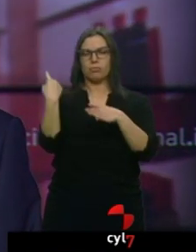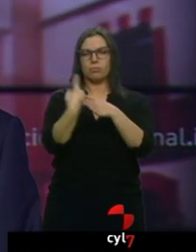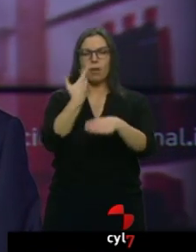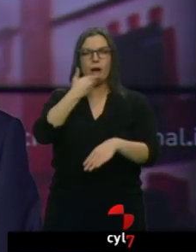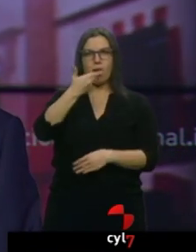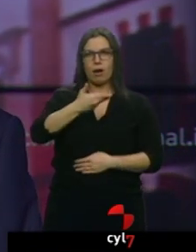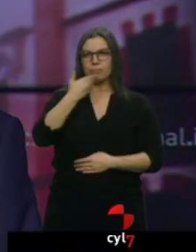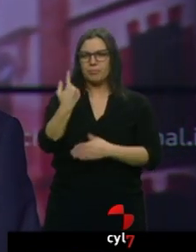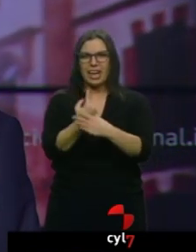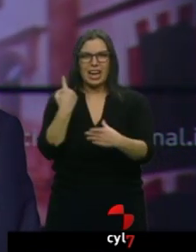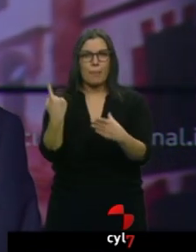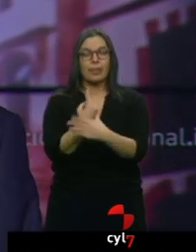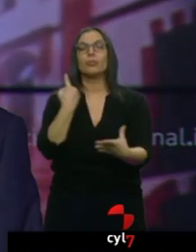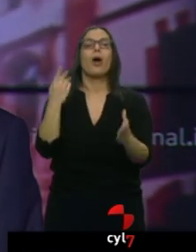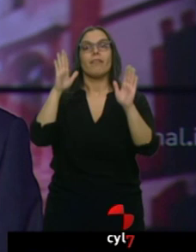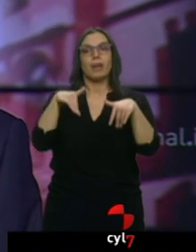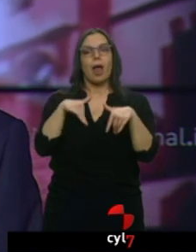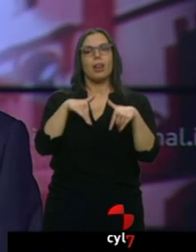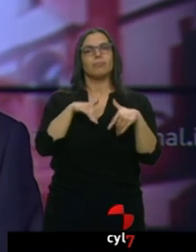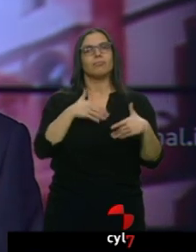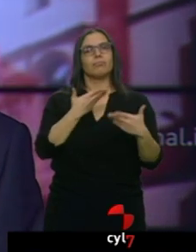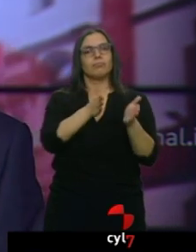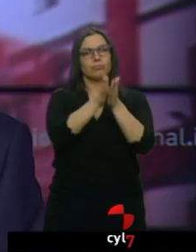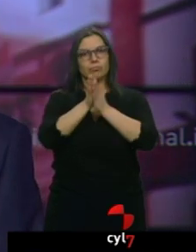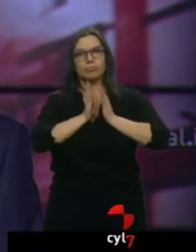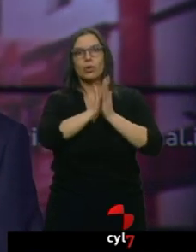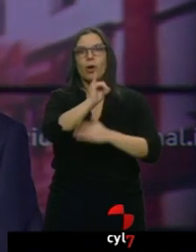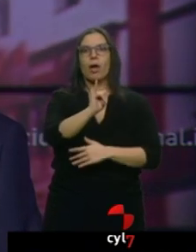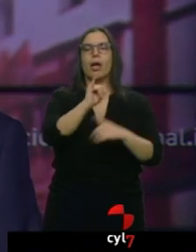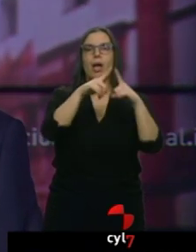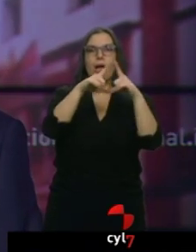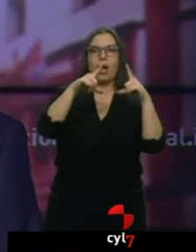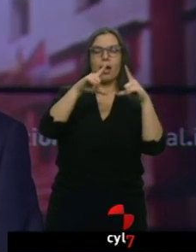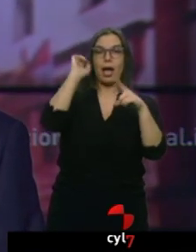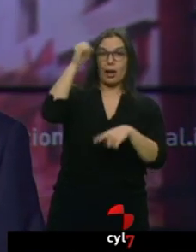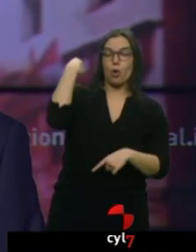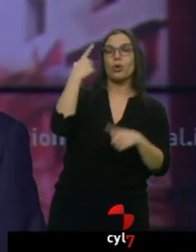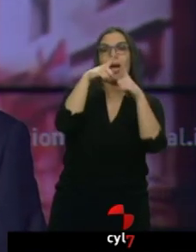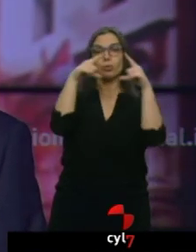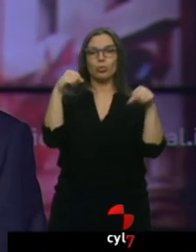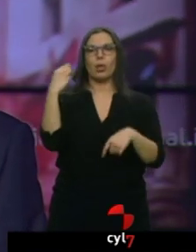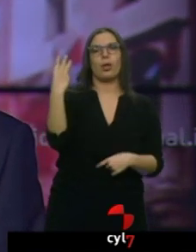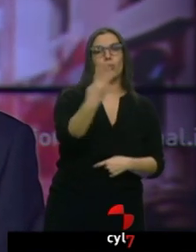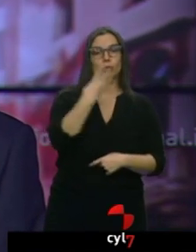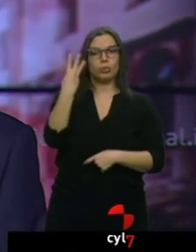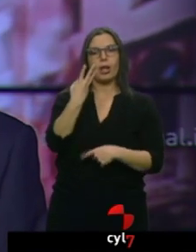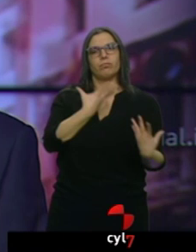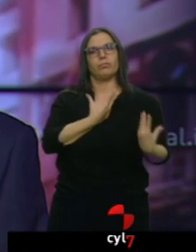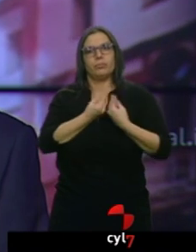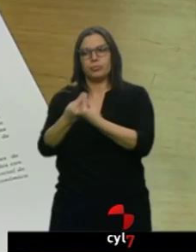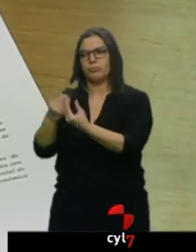complicado último tramo de la travesía. Aragón y Asturias acompañarán a nuestra comunidad en sus reivindicaciones ante la ministra.